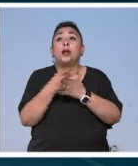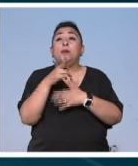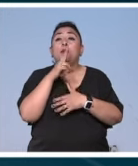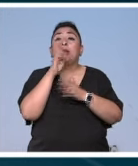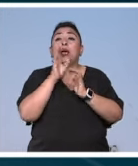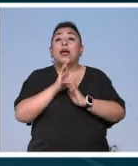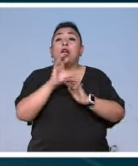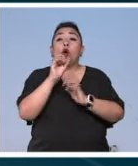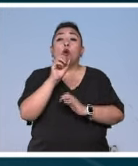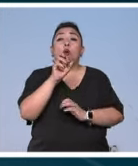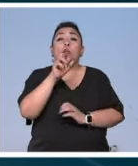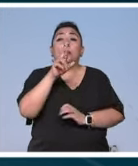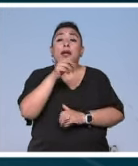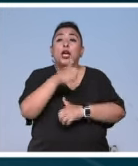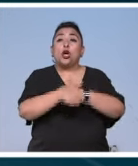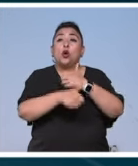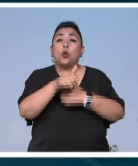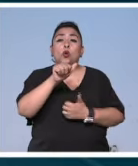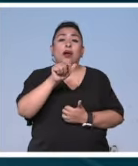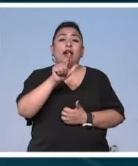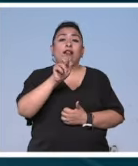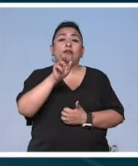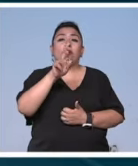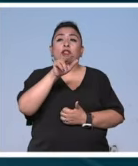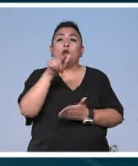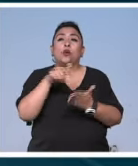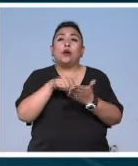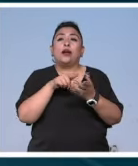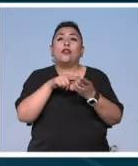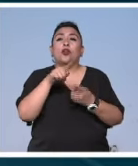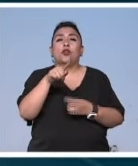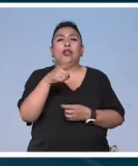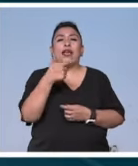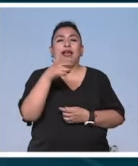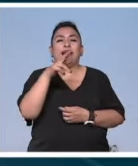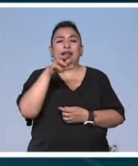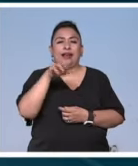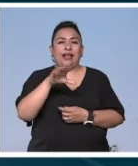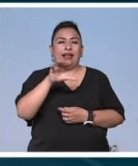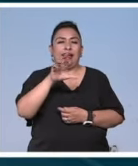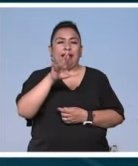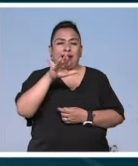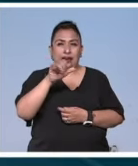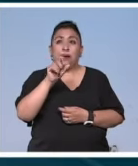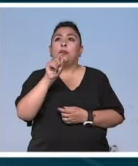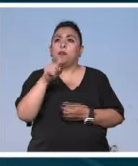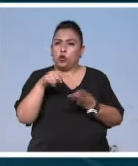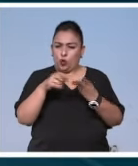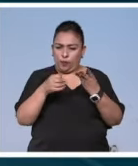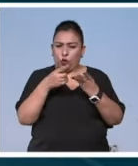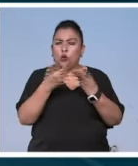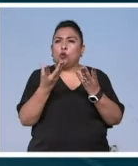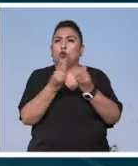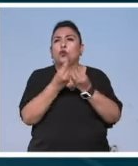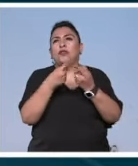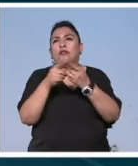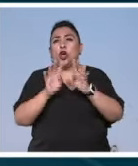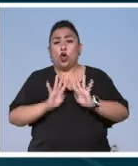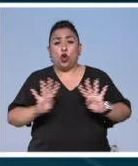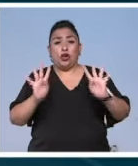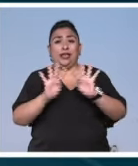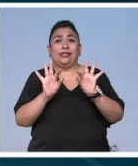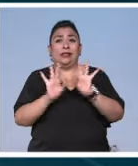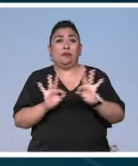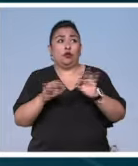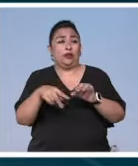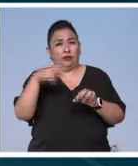interpretación operística del concurso Alfredo Krauss celebrado en Las Palmas de Gran Canaria también he tenido la oportunidad de estar con algunas de las orquestas más importantes